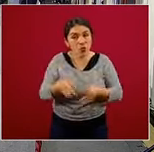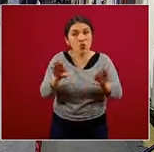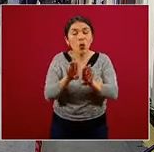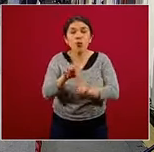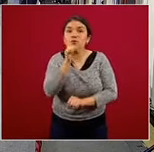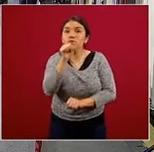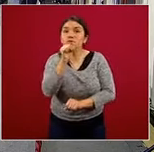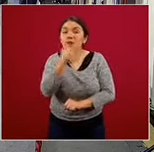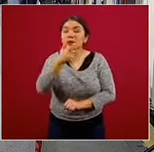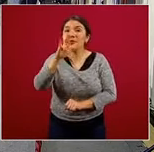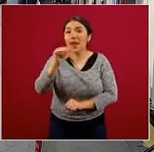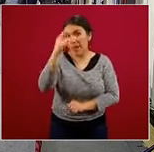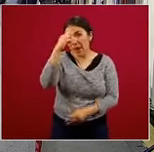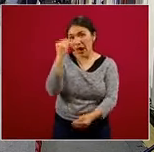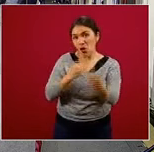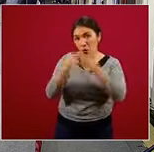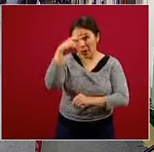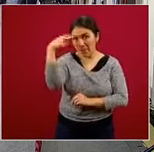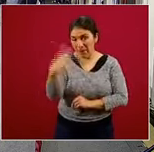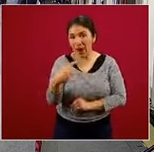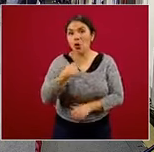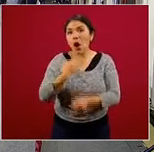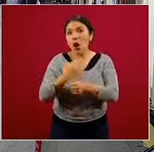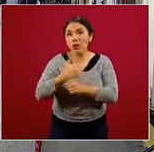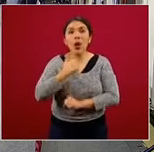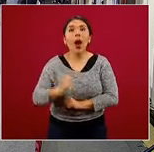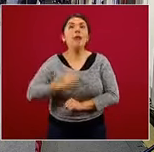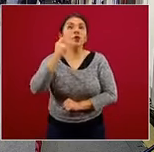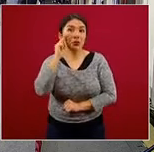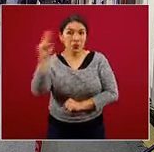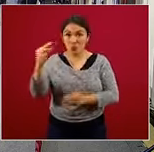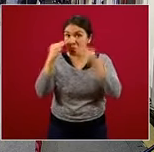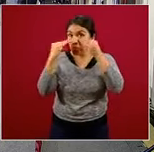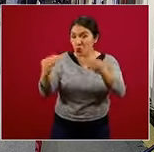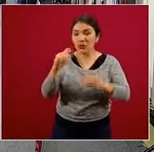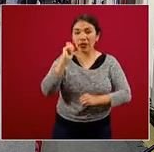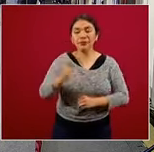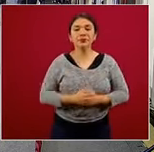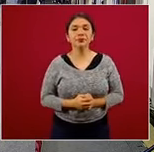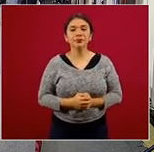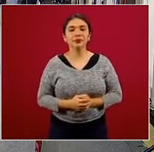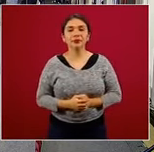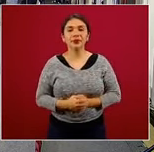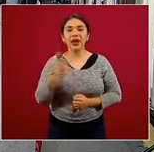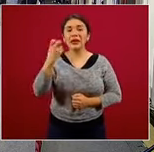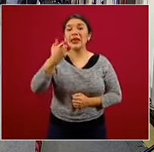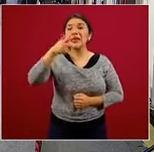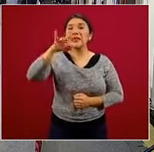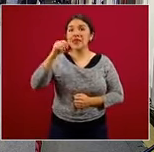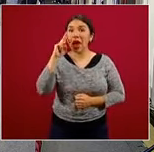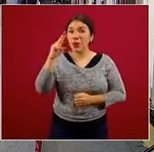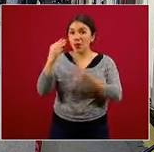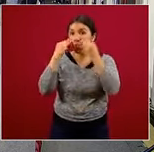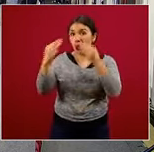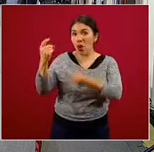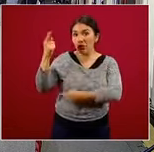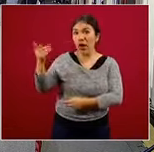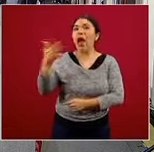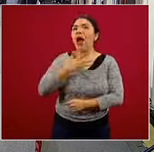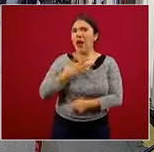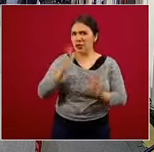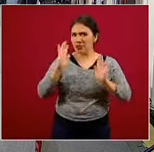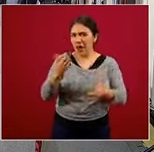guías alimentarias mexicanas. Y aprovecho para mostrarles, estas son nuestras guías alimentarias, ya